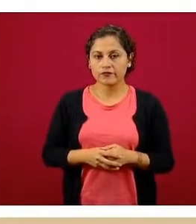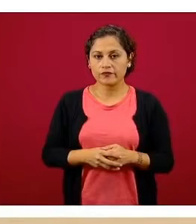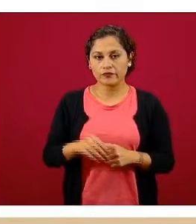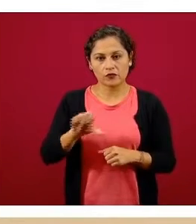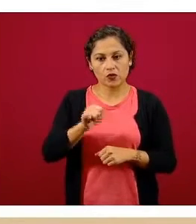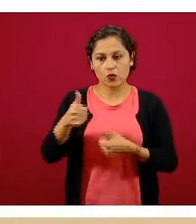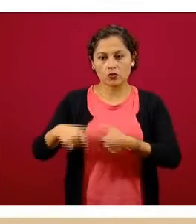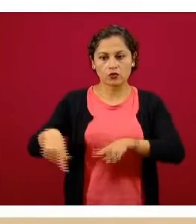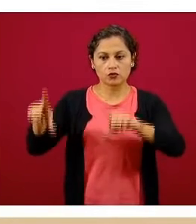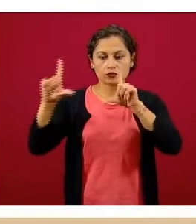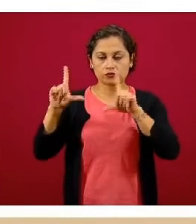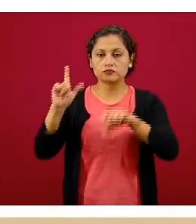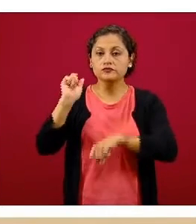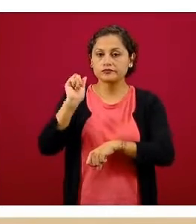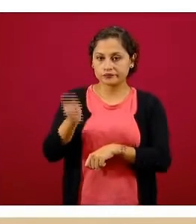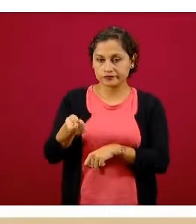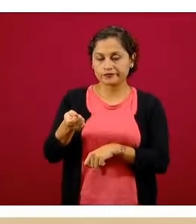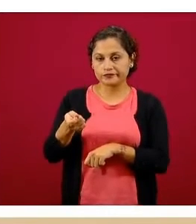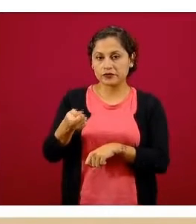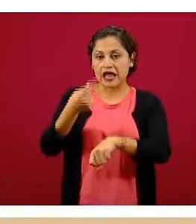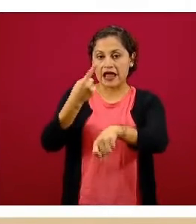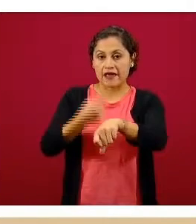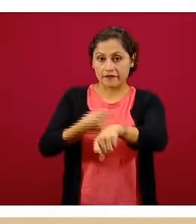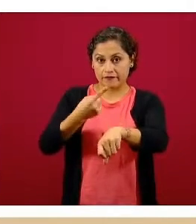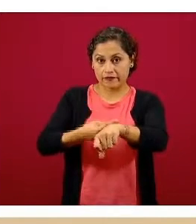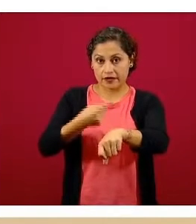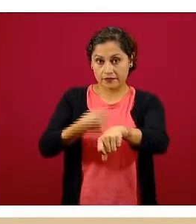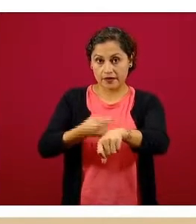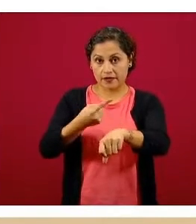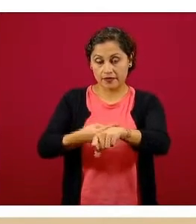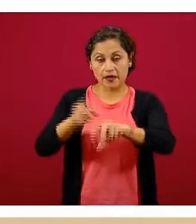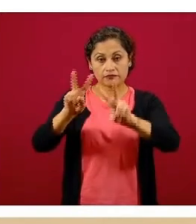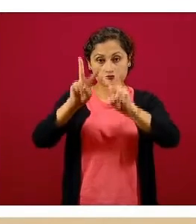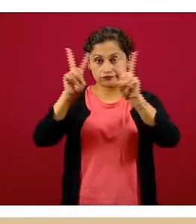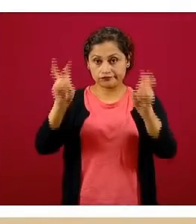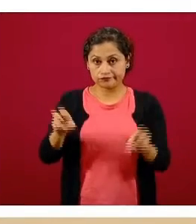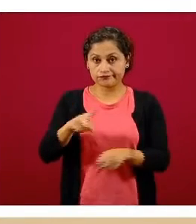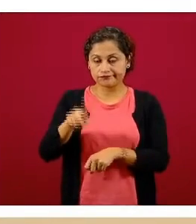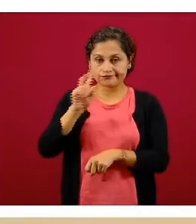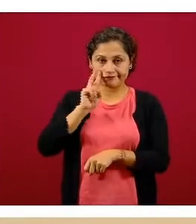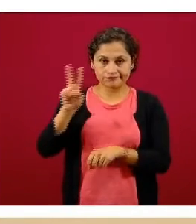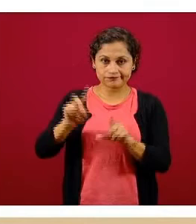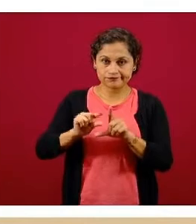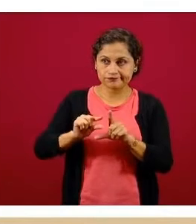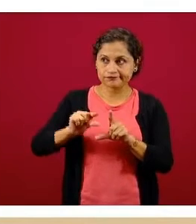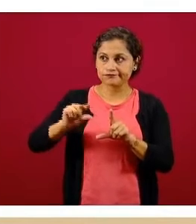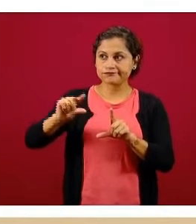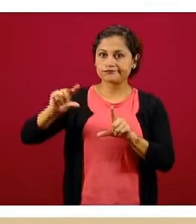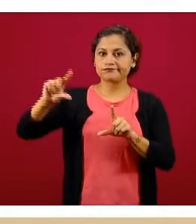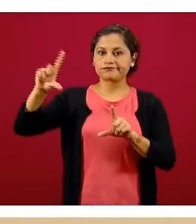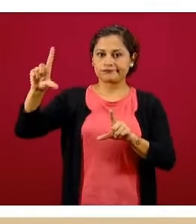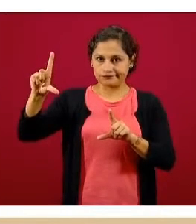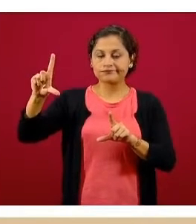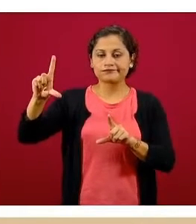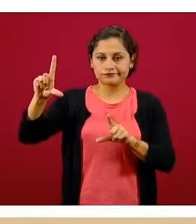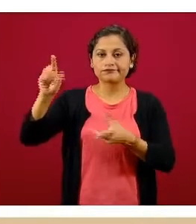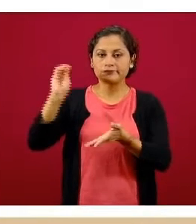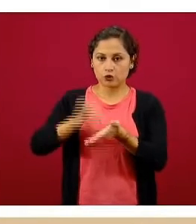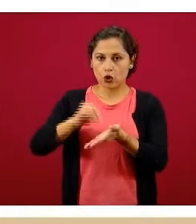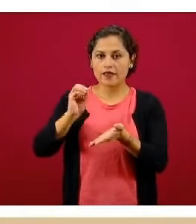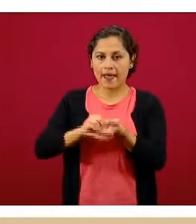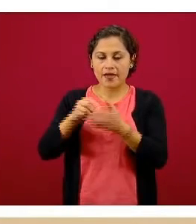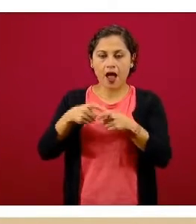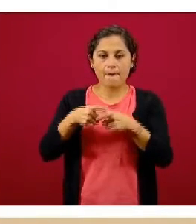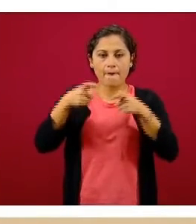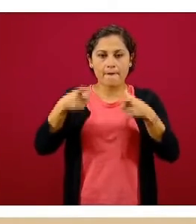Es la curva epidémica. Vemos siempre la tendencia ascendente todavía marcada, inclusive cuando